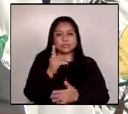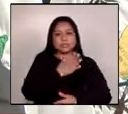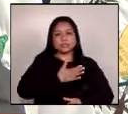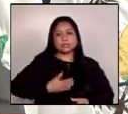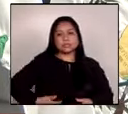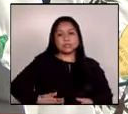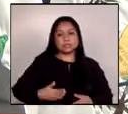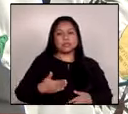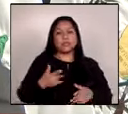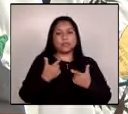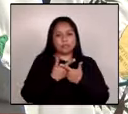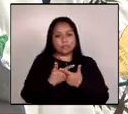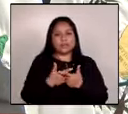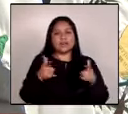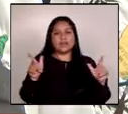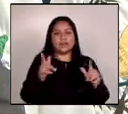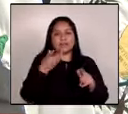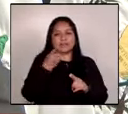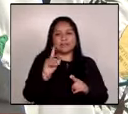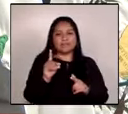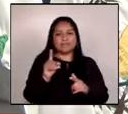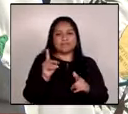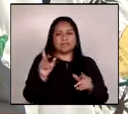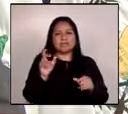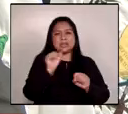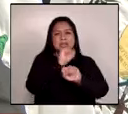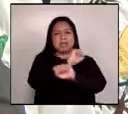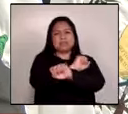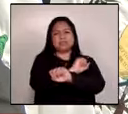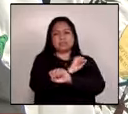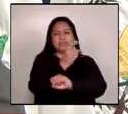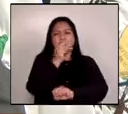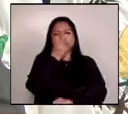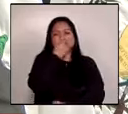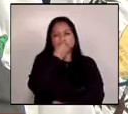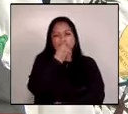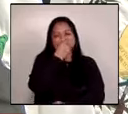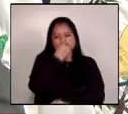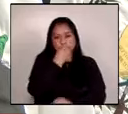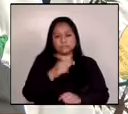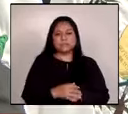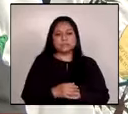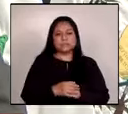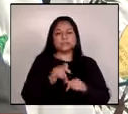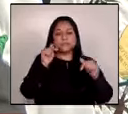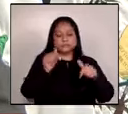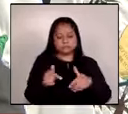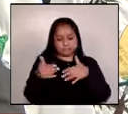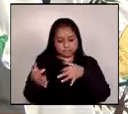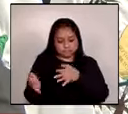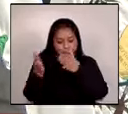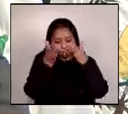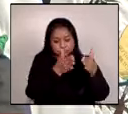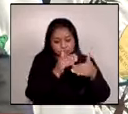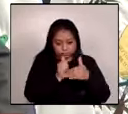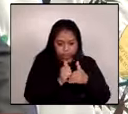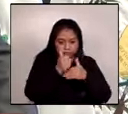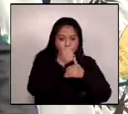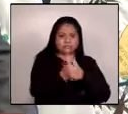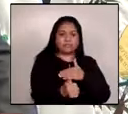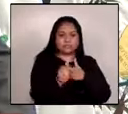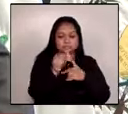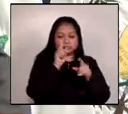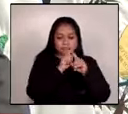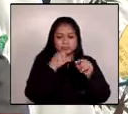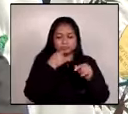por librarse de las ataduras de la corrupción. Damos un paso adelante en favor de los